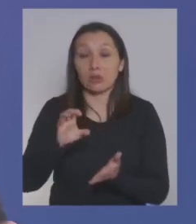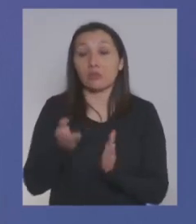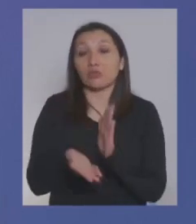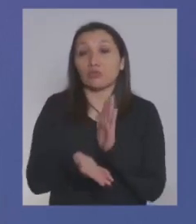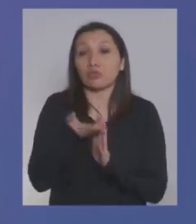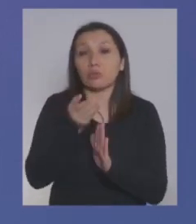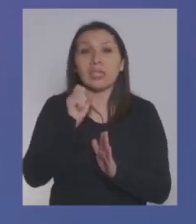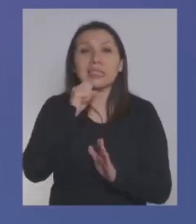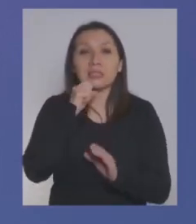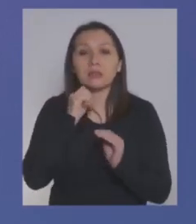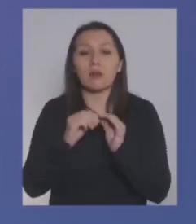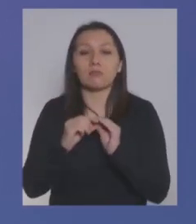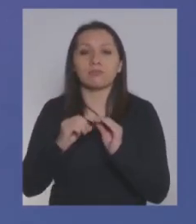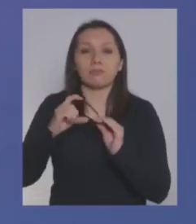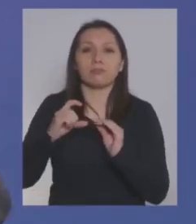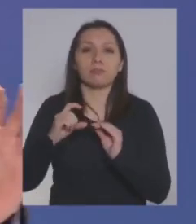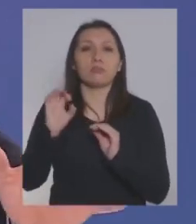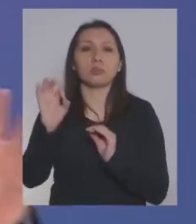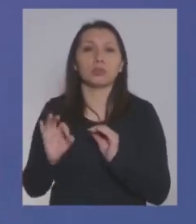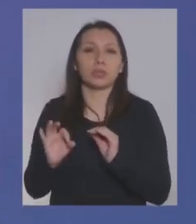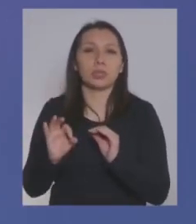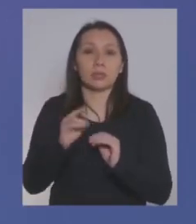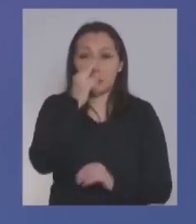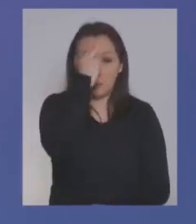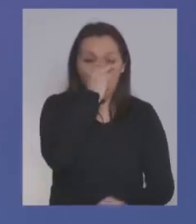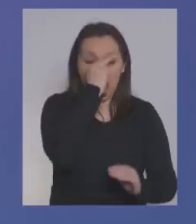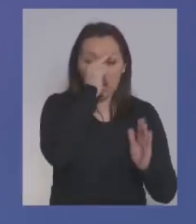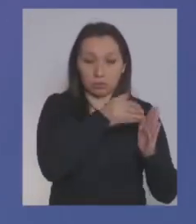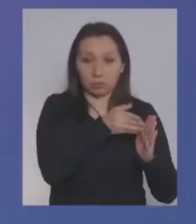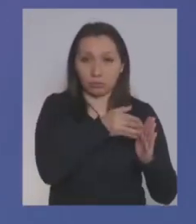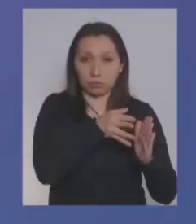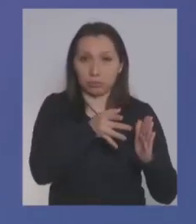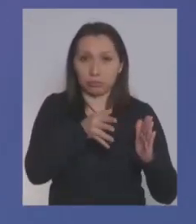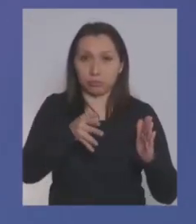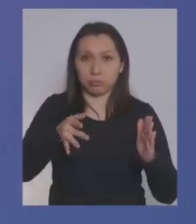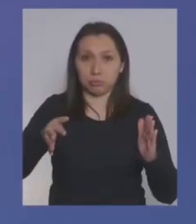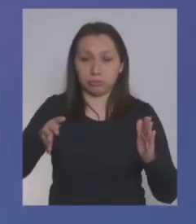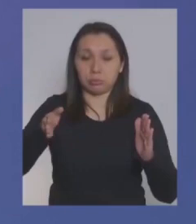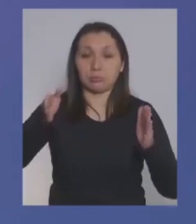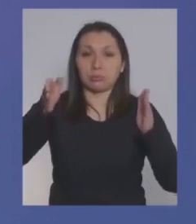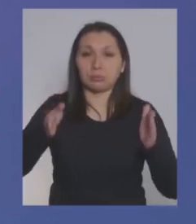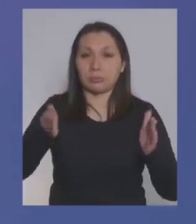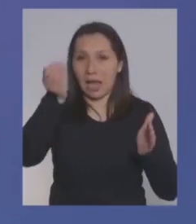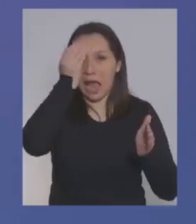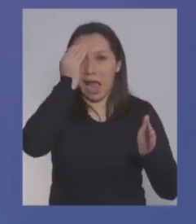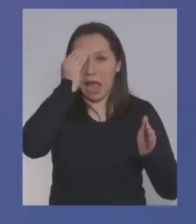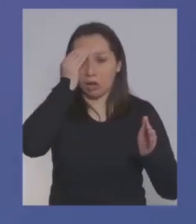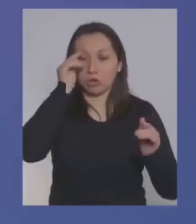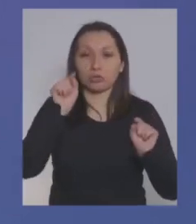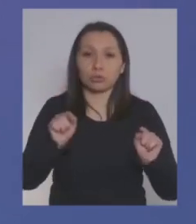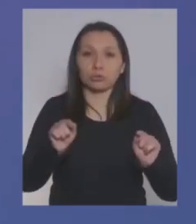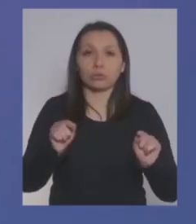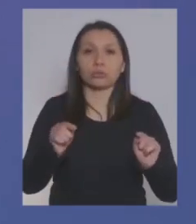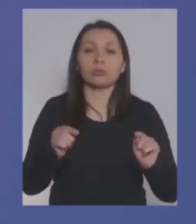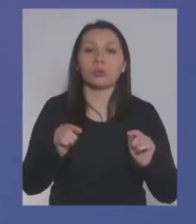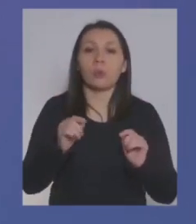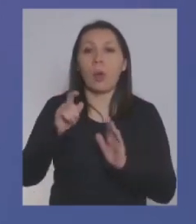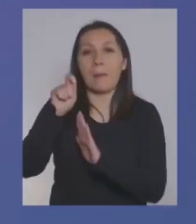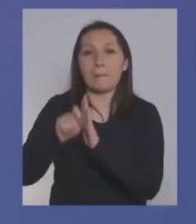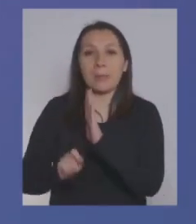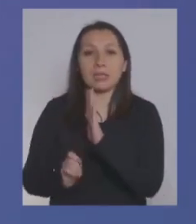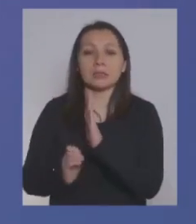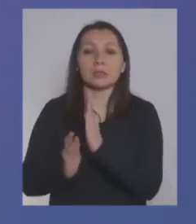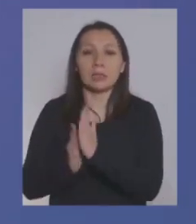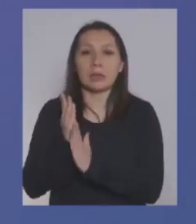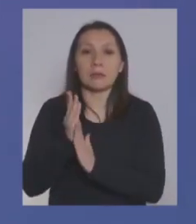corresponden a la inflación acumulada entre marzo fecha del último reajuste y agosto ¿no es cierto? que es el mes a partir del